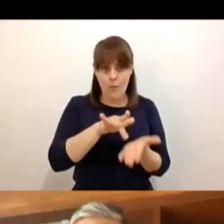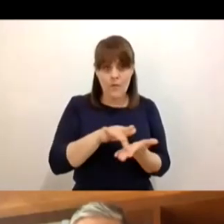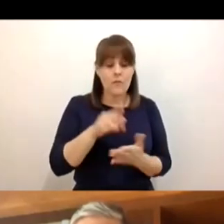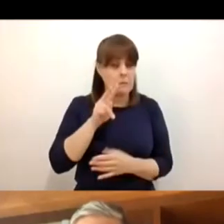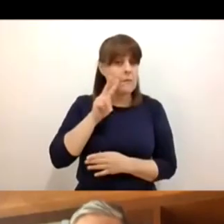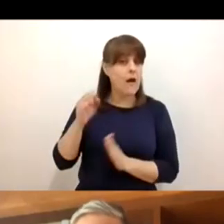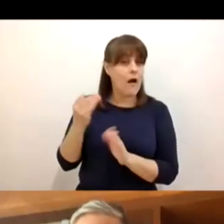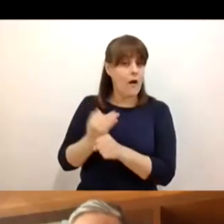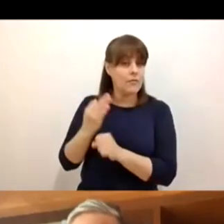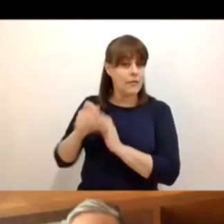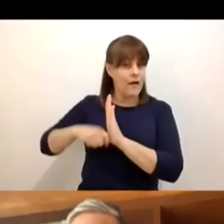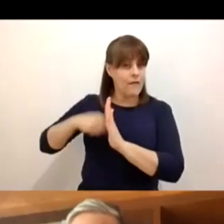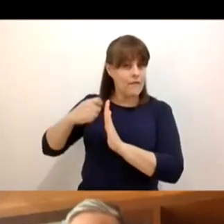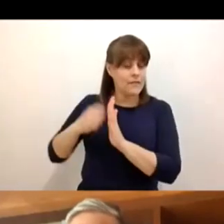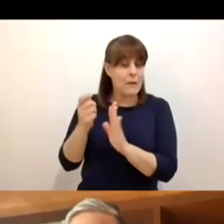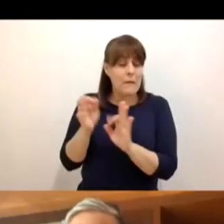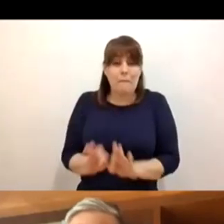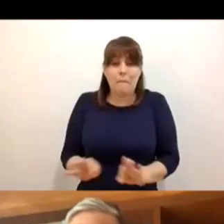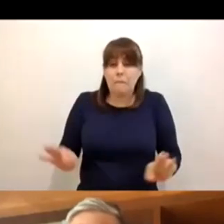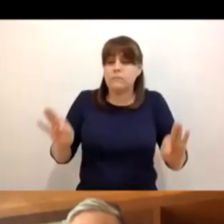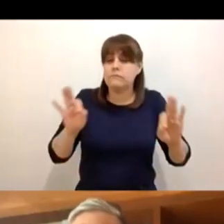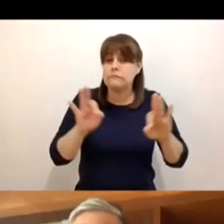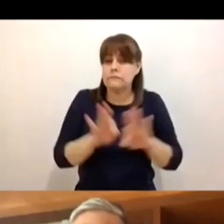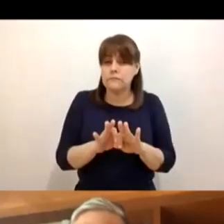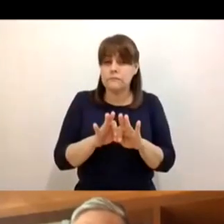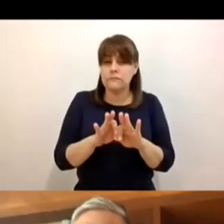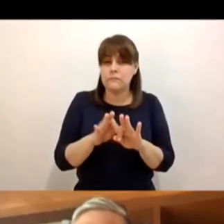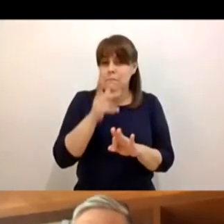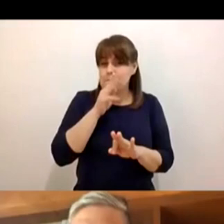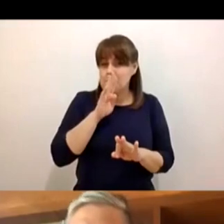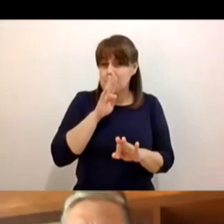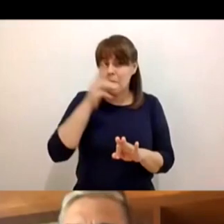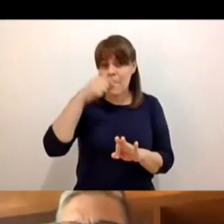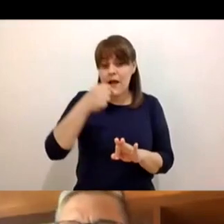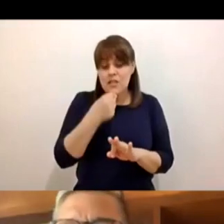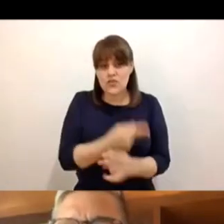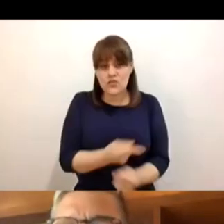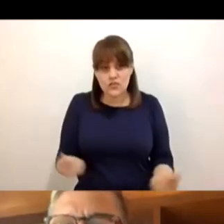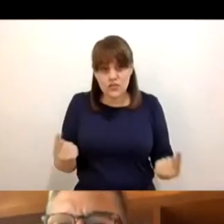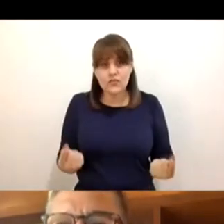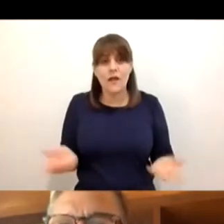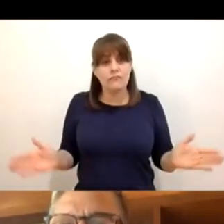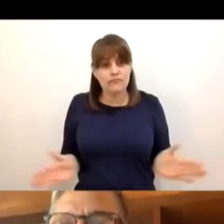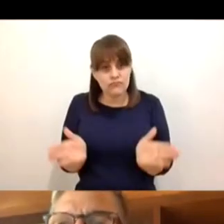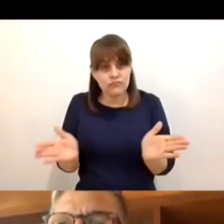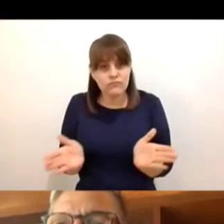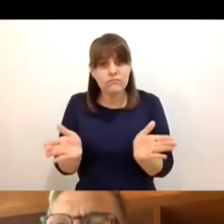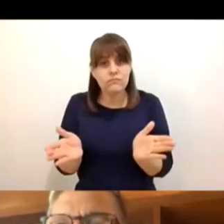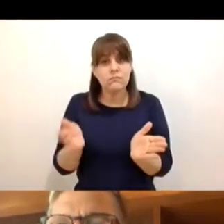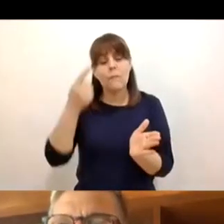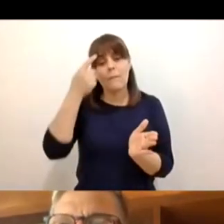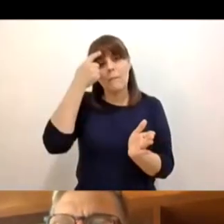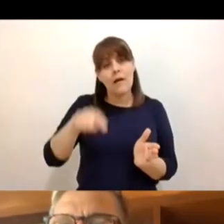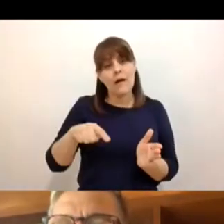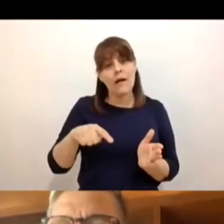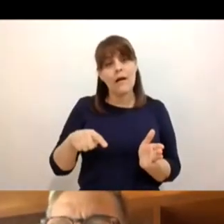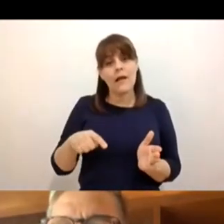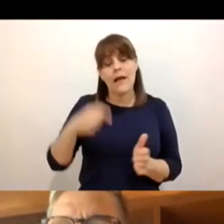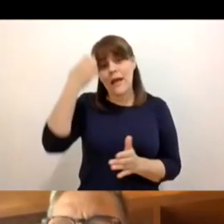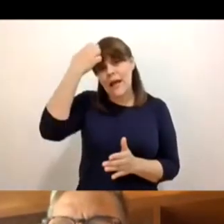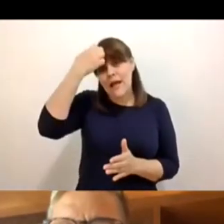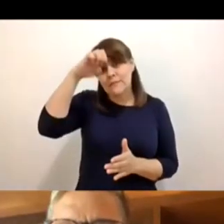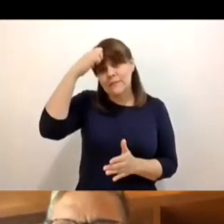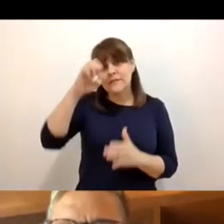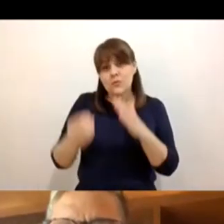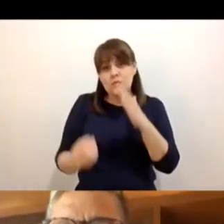indispensables para ayudar a los niños en esta experiencia muy nueva. O sea, que